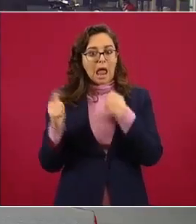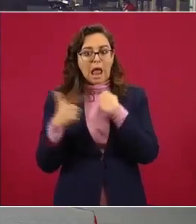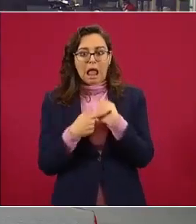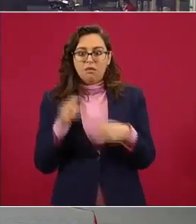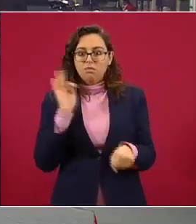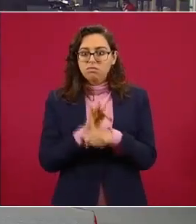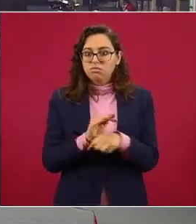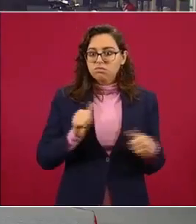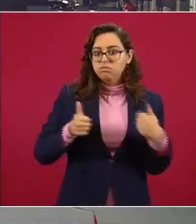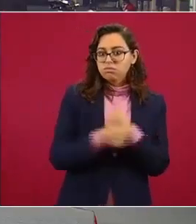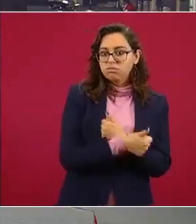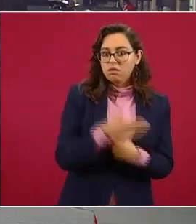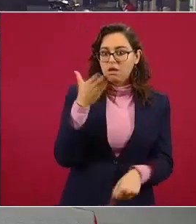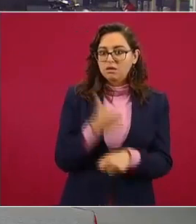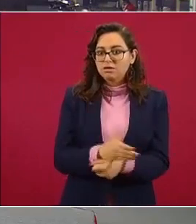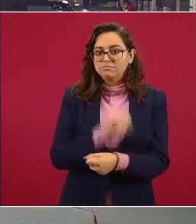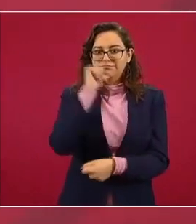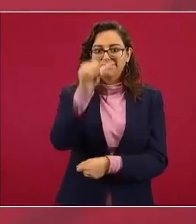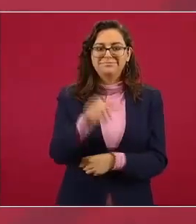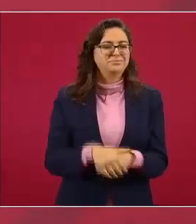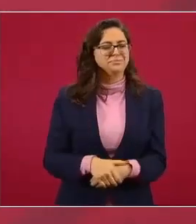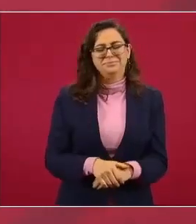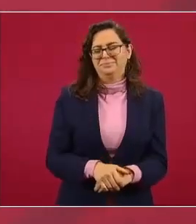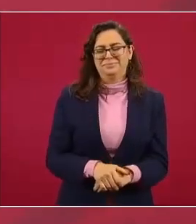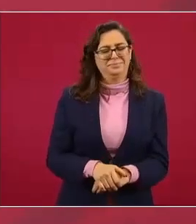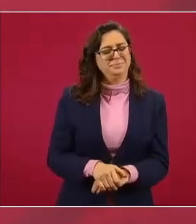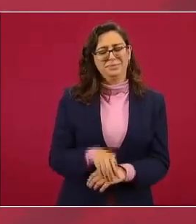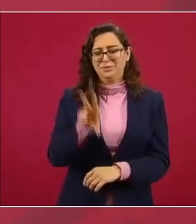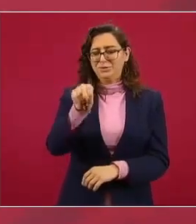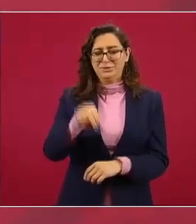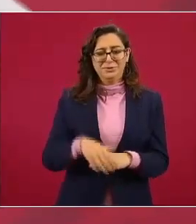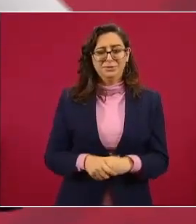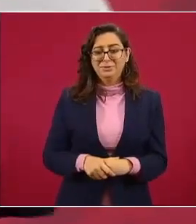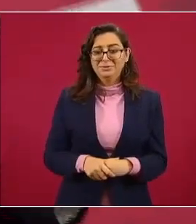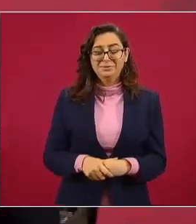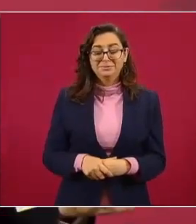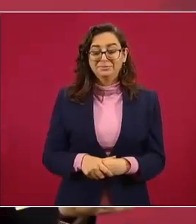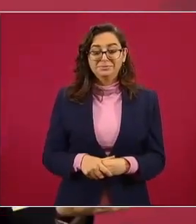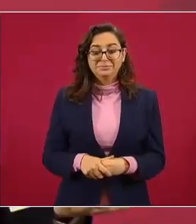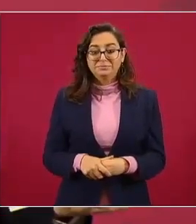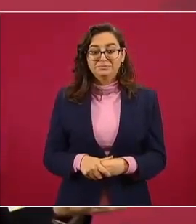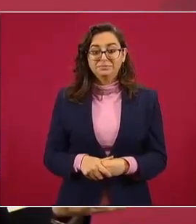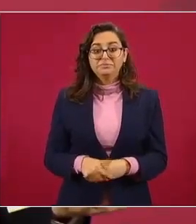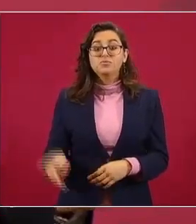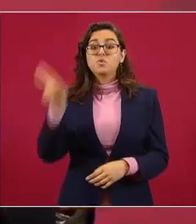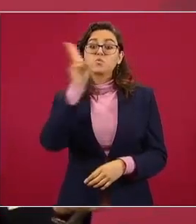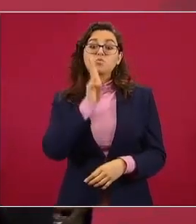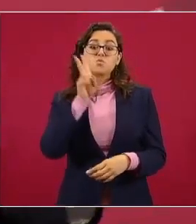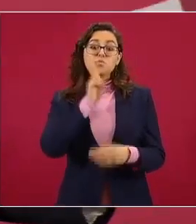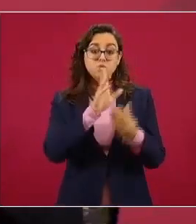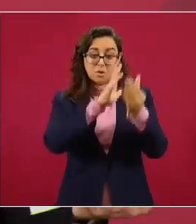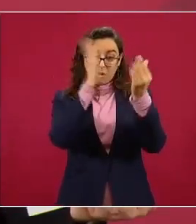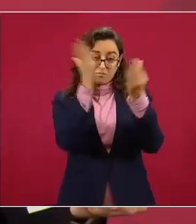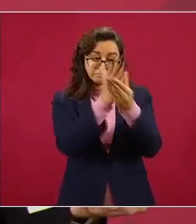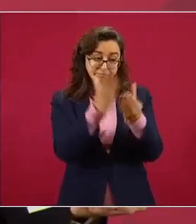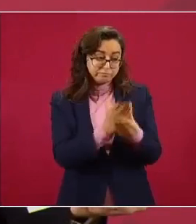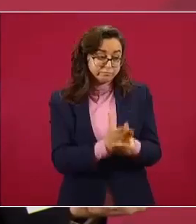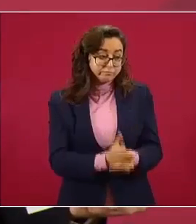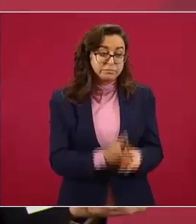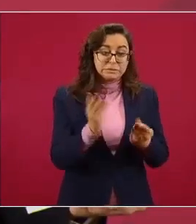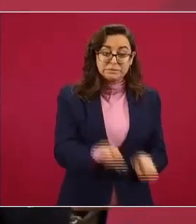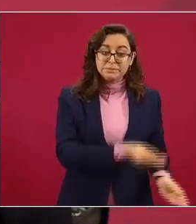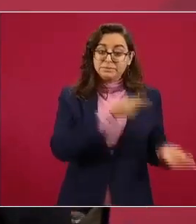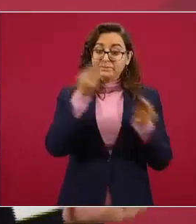no el punto de partida es primero llegó la evidencia completita la Fiscalía General de la